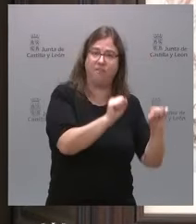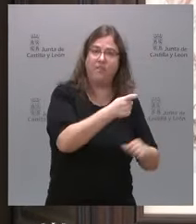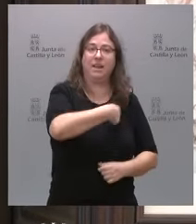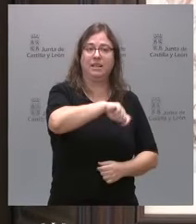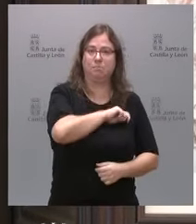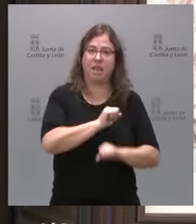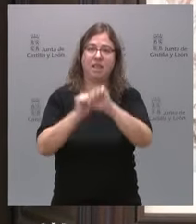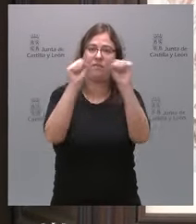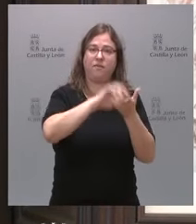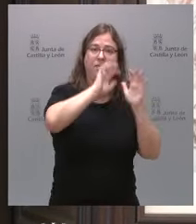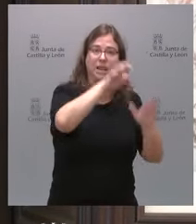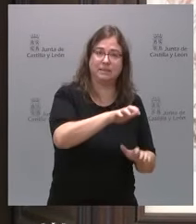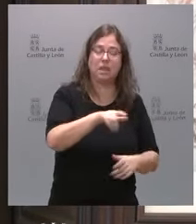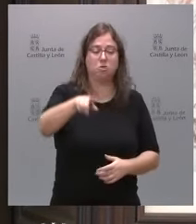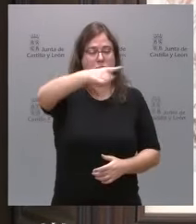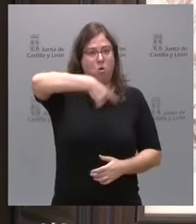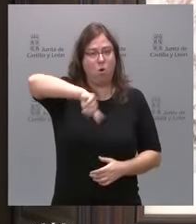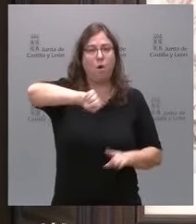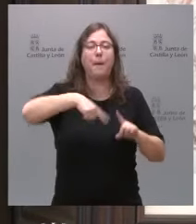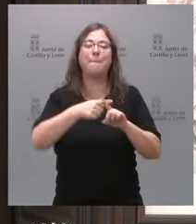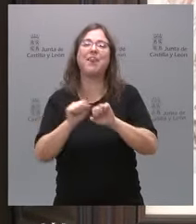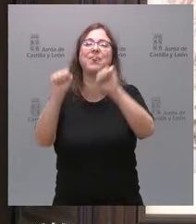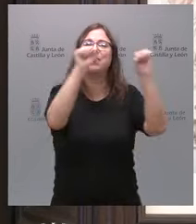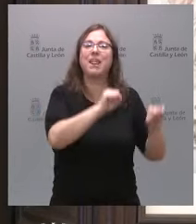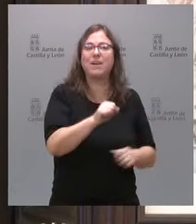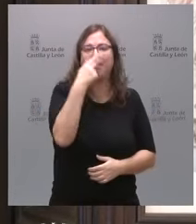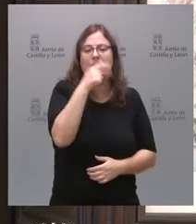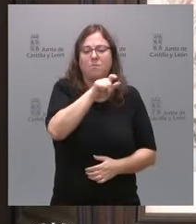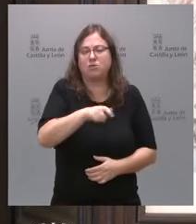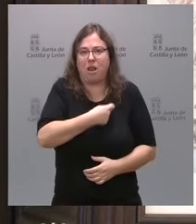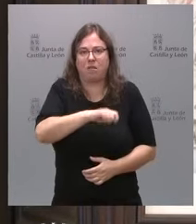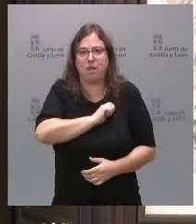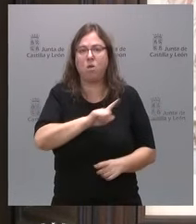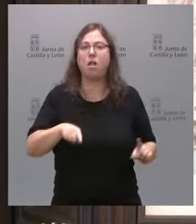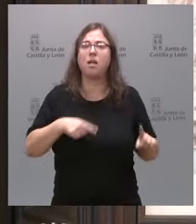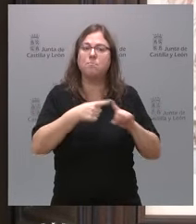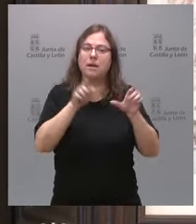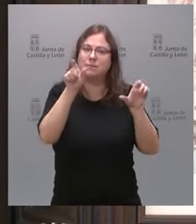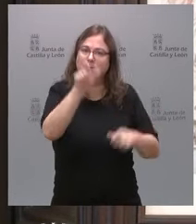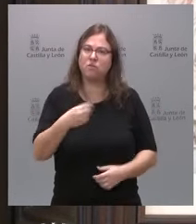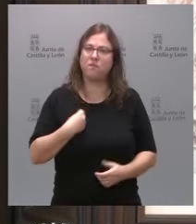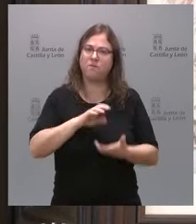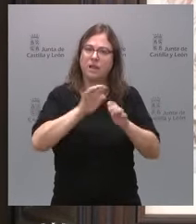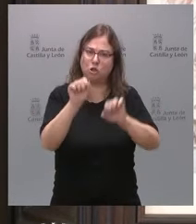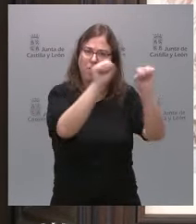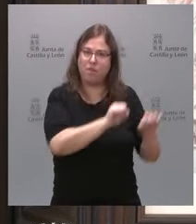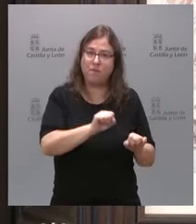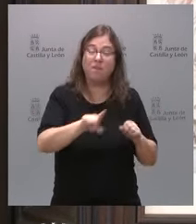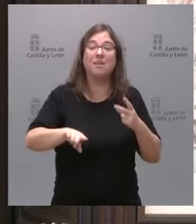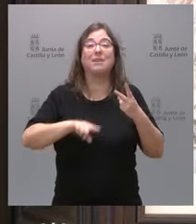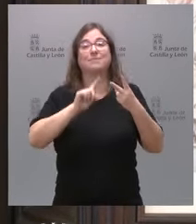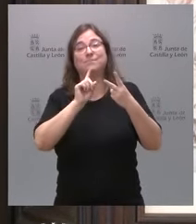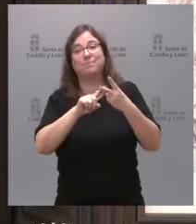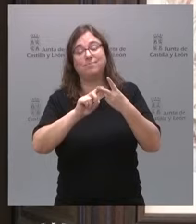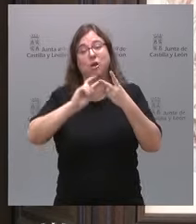Castilla y León, la que defendemos los intereses de los españoles y de los castellanos y leoneses y las que están